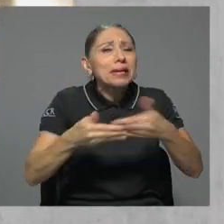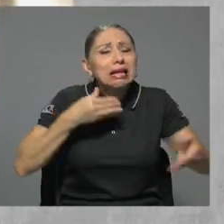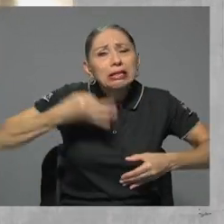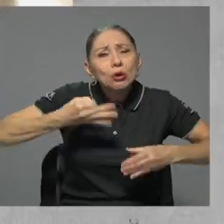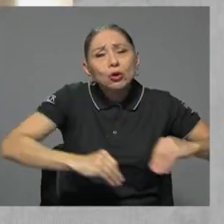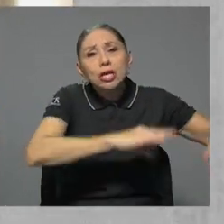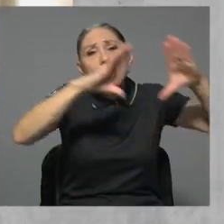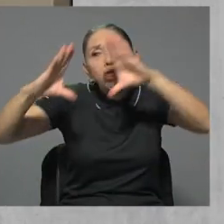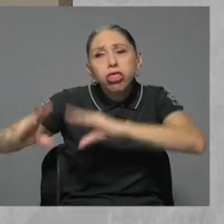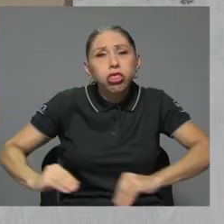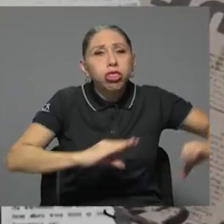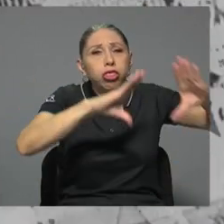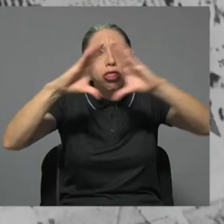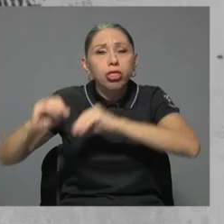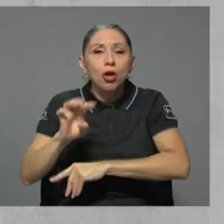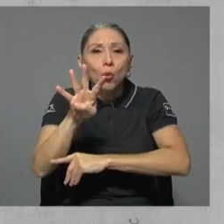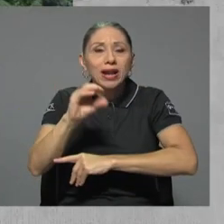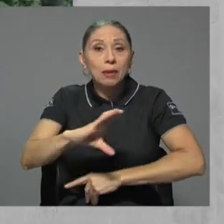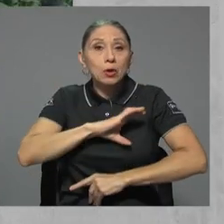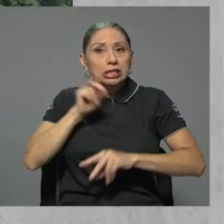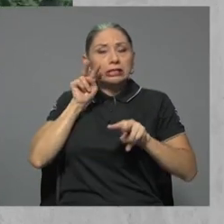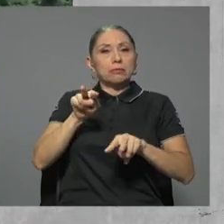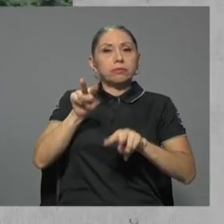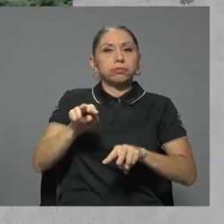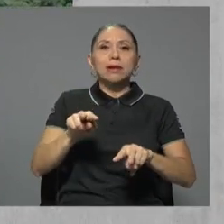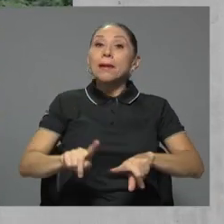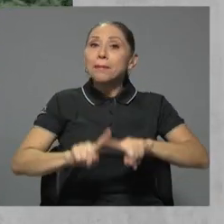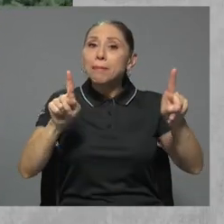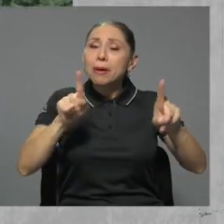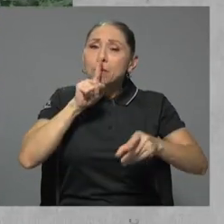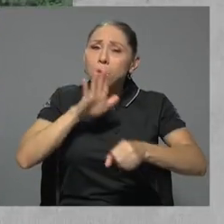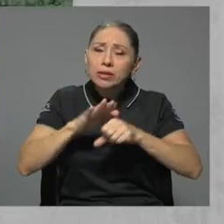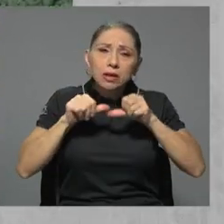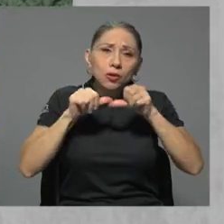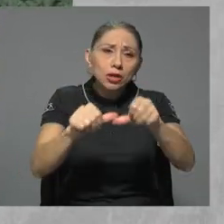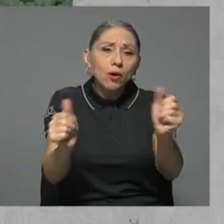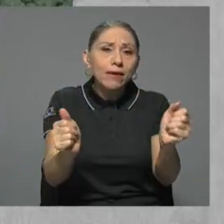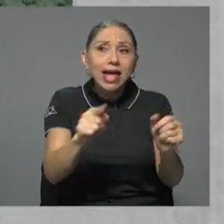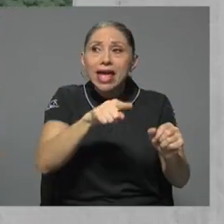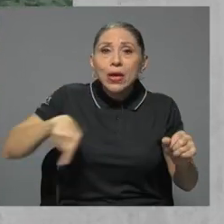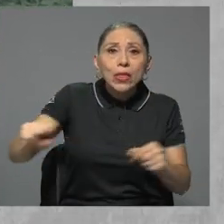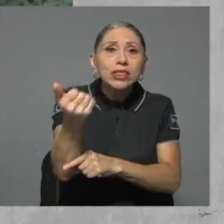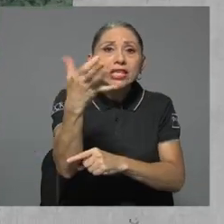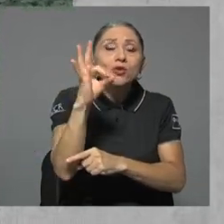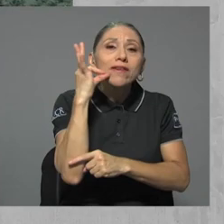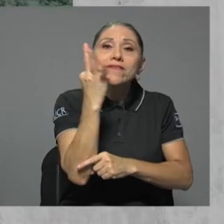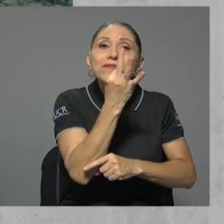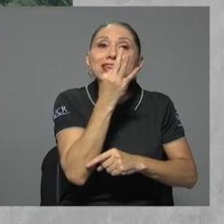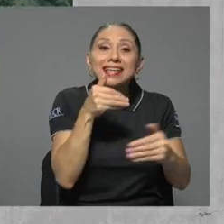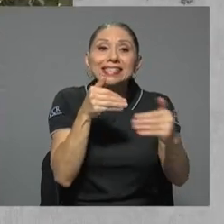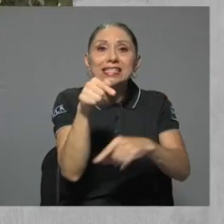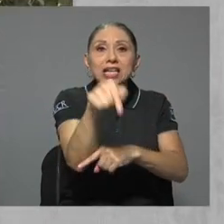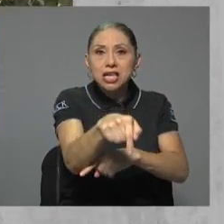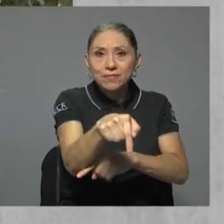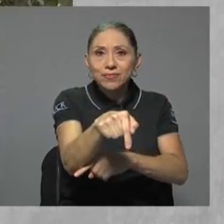por un contingente de 40 policías. No obstante, la promesa continúa bajo 19 fincas aledañas a la Viboyet, de donde